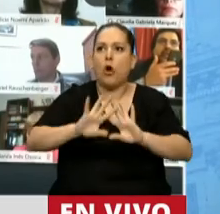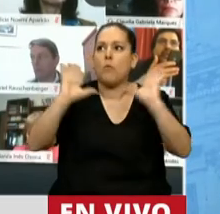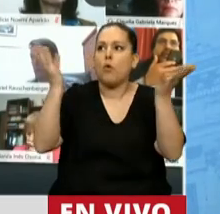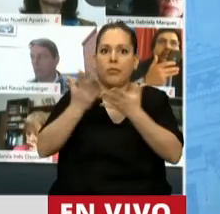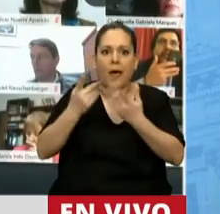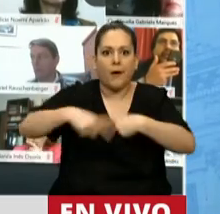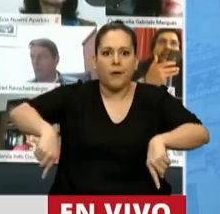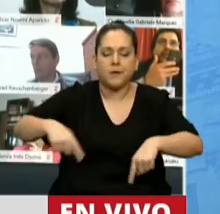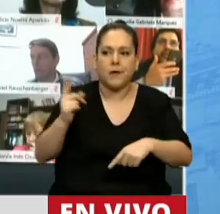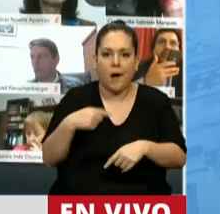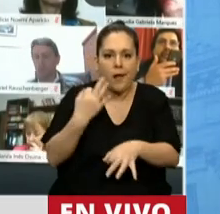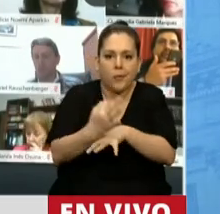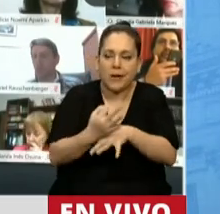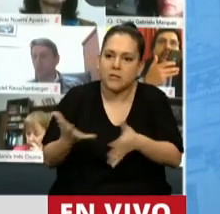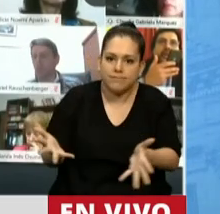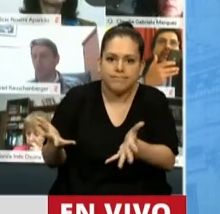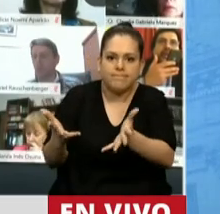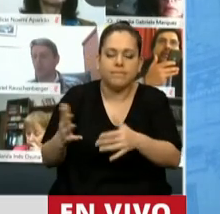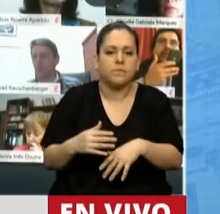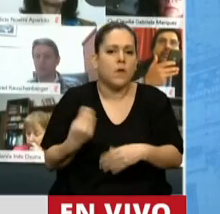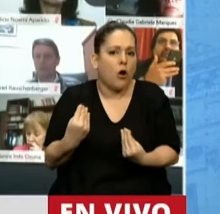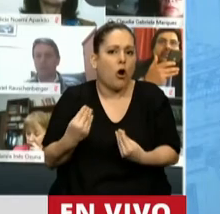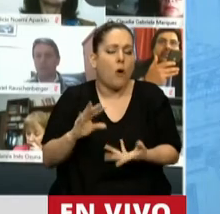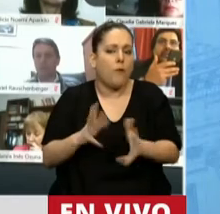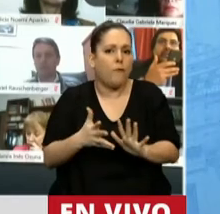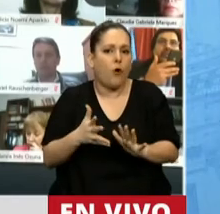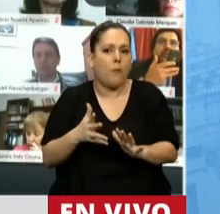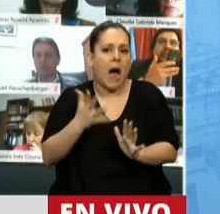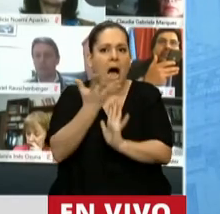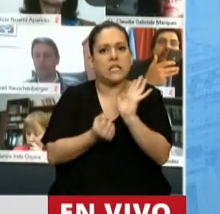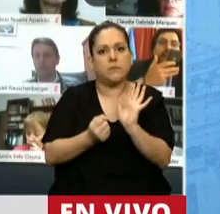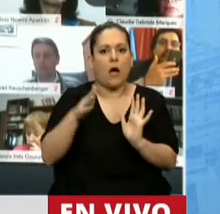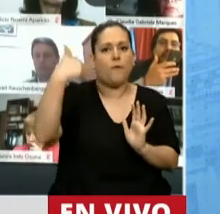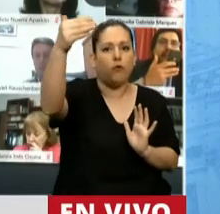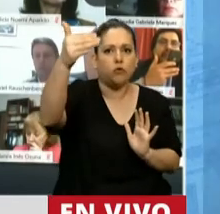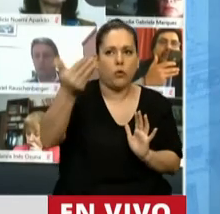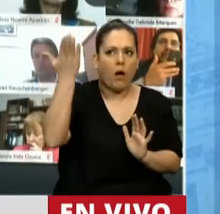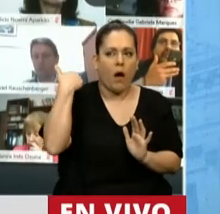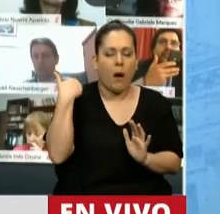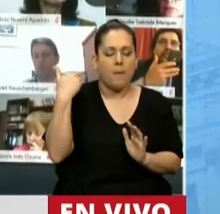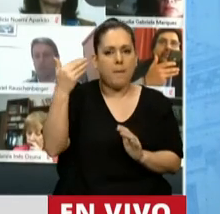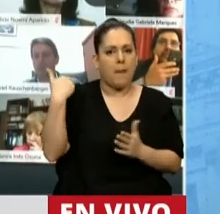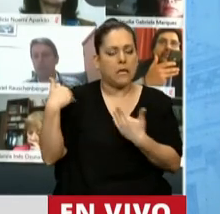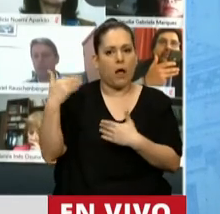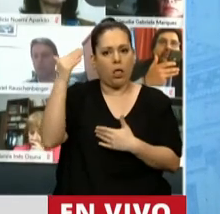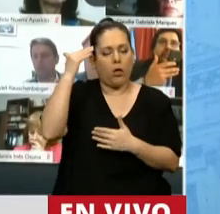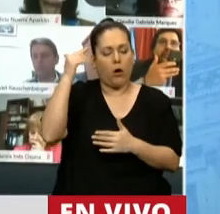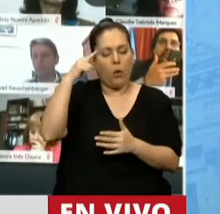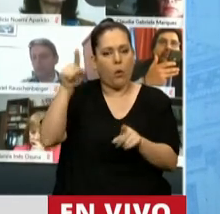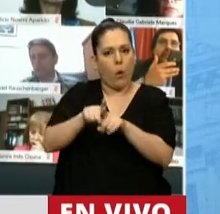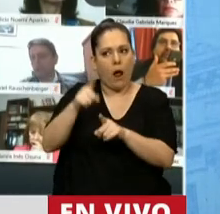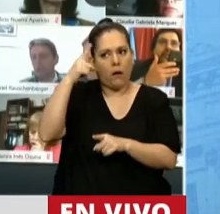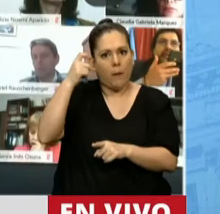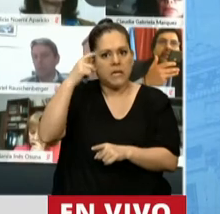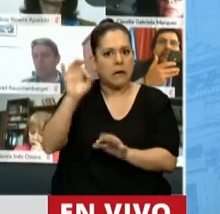¿Cómo afrontar el futuro sin haber aprendido del pasado? ¿Cómo dar respuestas a las necesidades